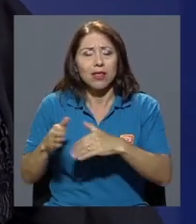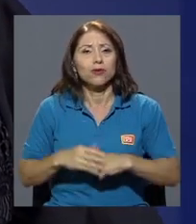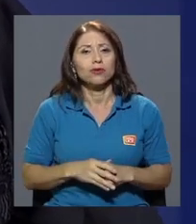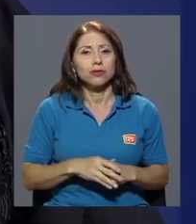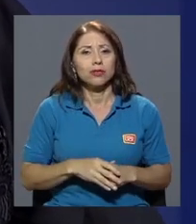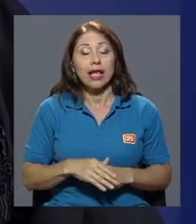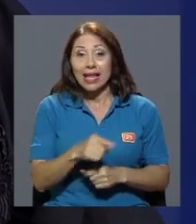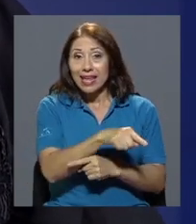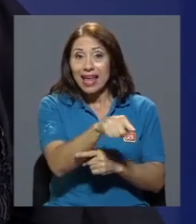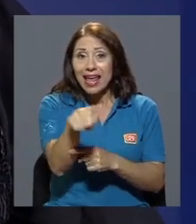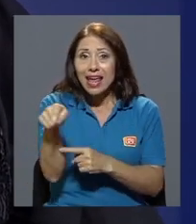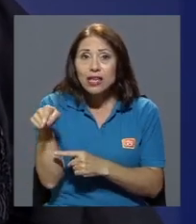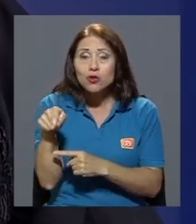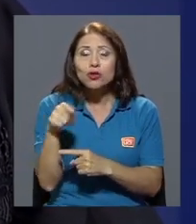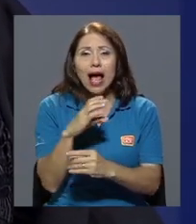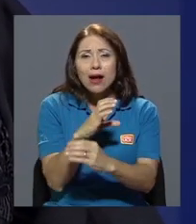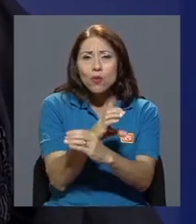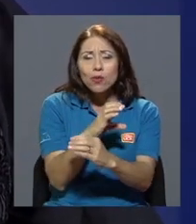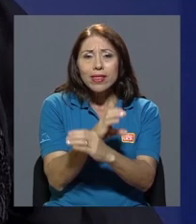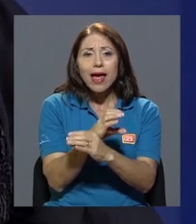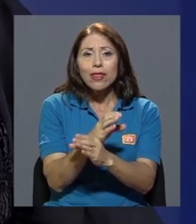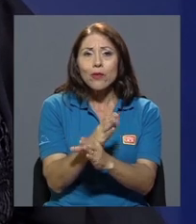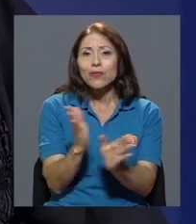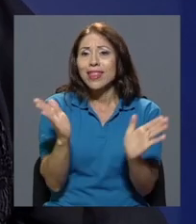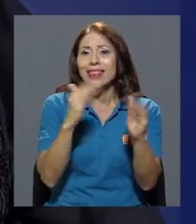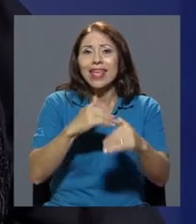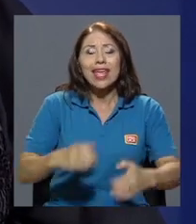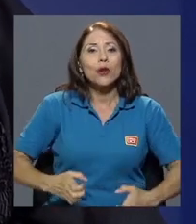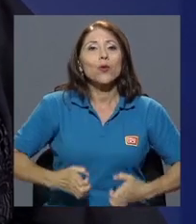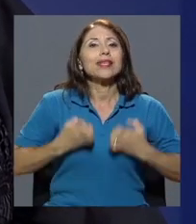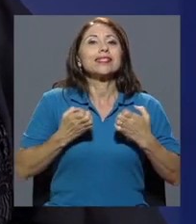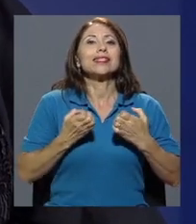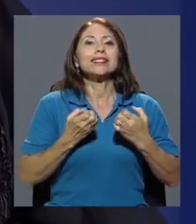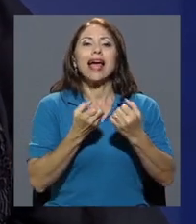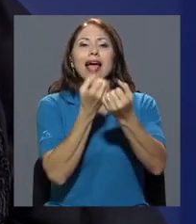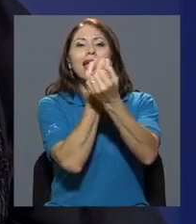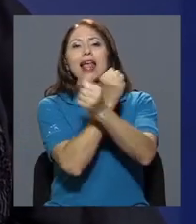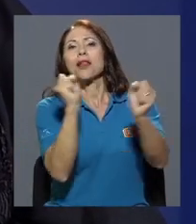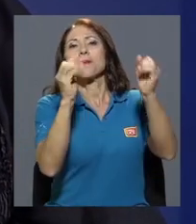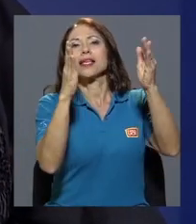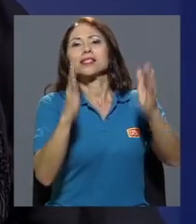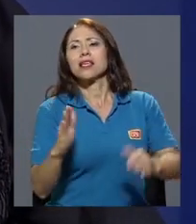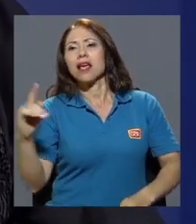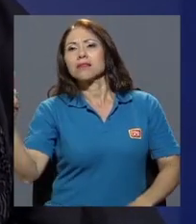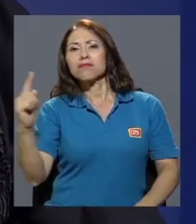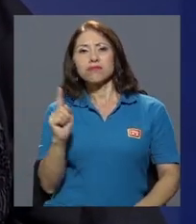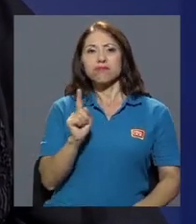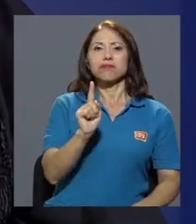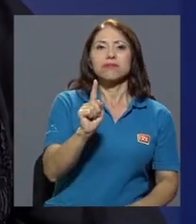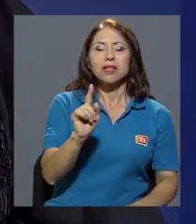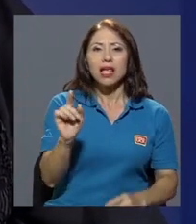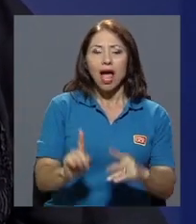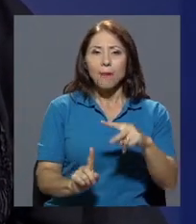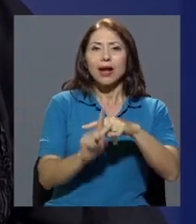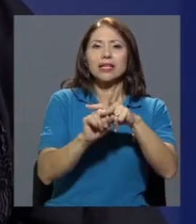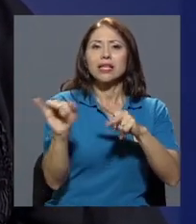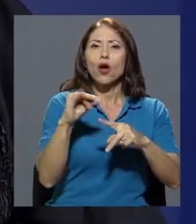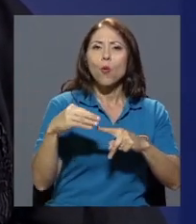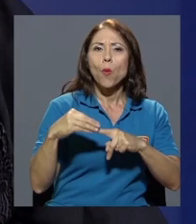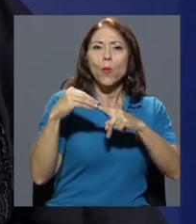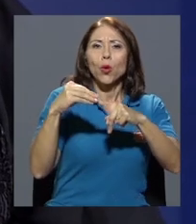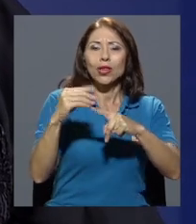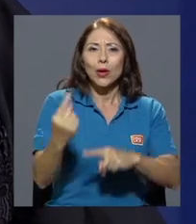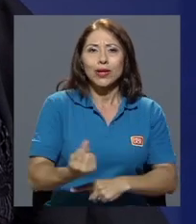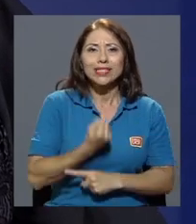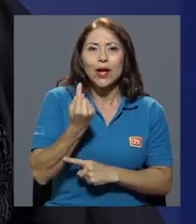que precisamente han cuidado de que no exista el Mesías o la Mesías que aparezca como el protagonista